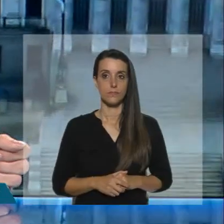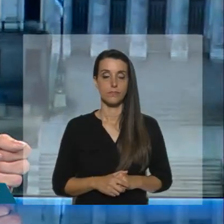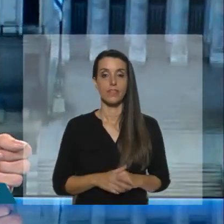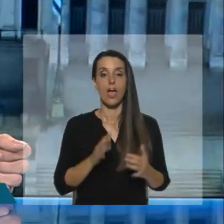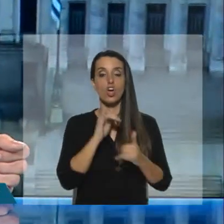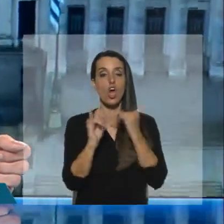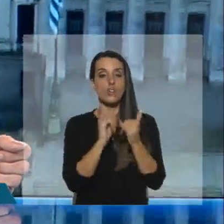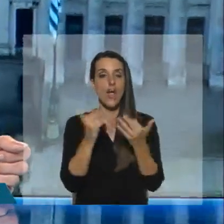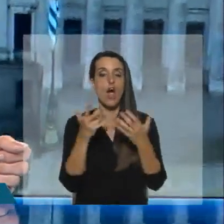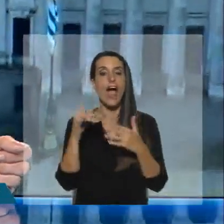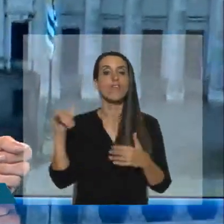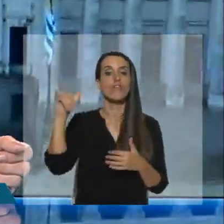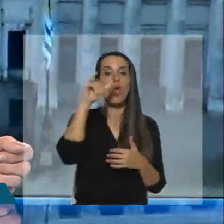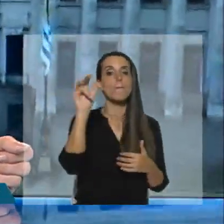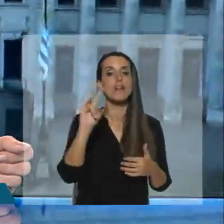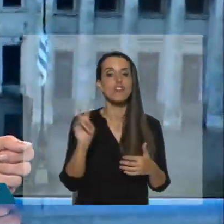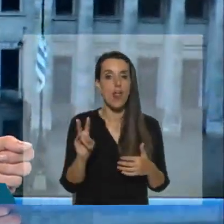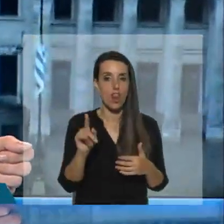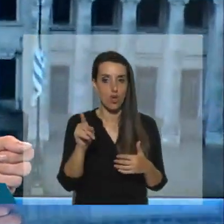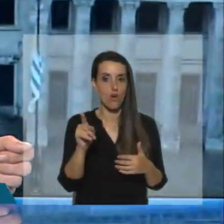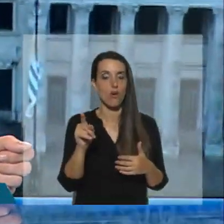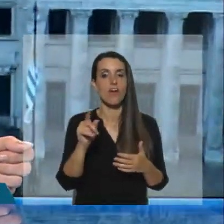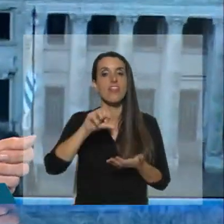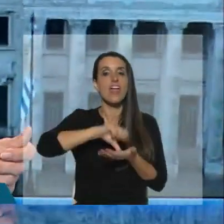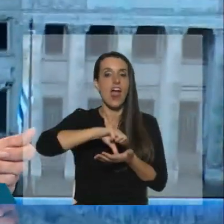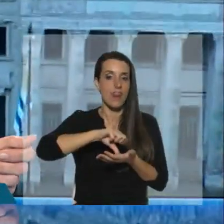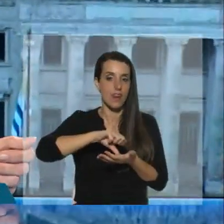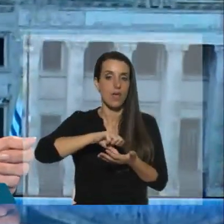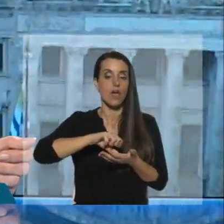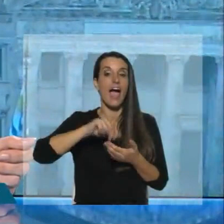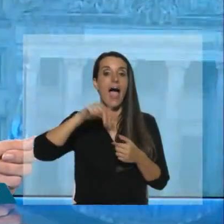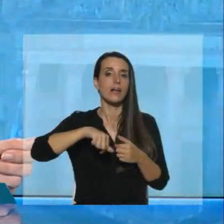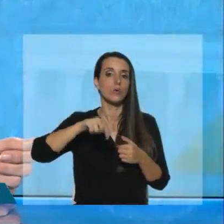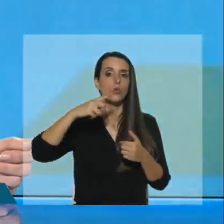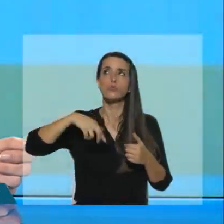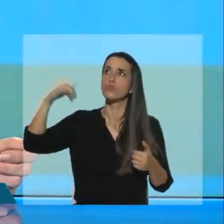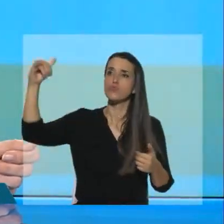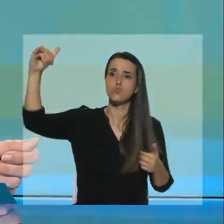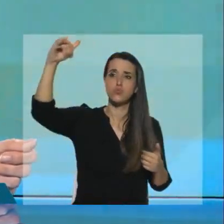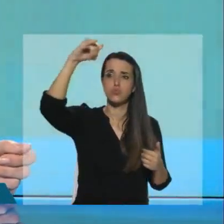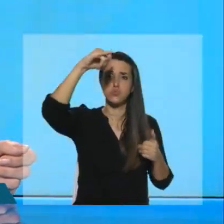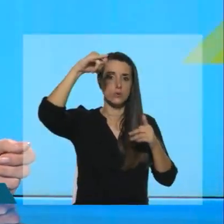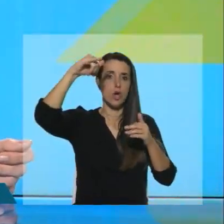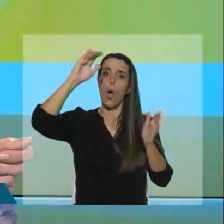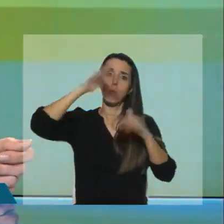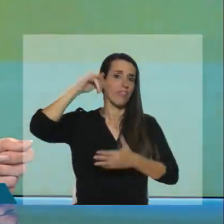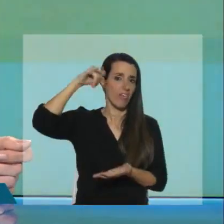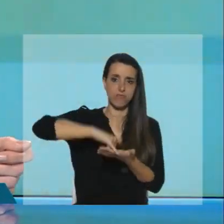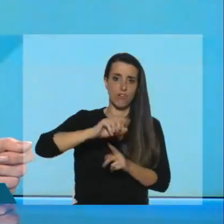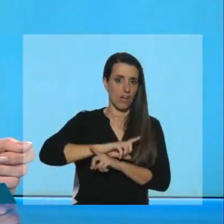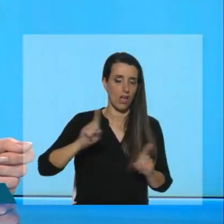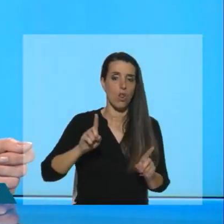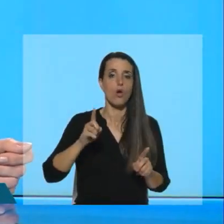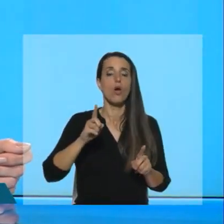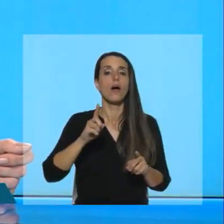Hablemos ahora del avión venezolano con tripulación iraní que Uruguay no dejó descender en su territorio. El ministro del interior de Paraguay,